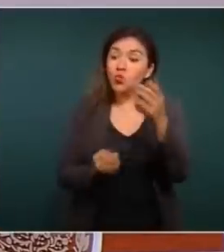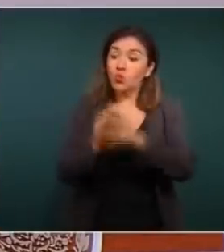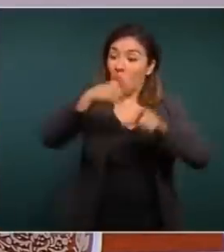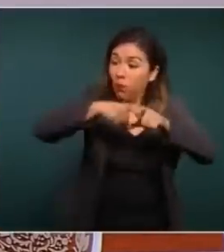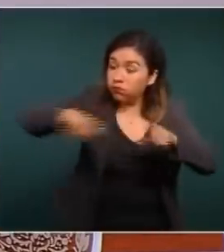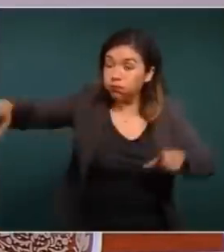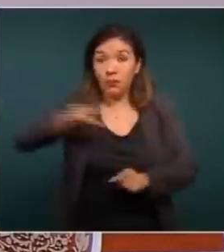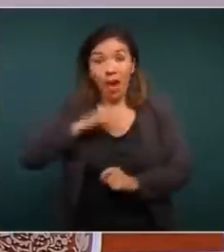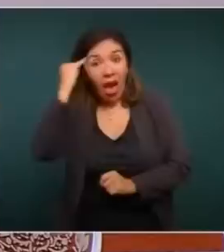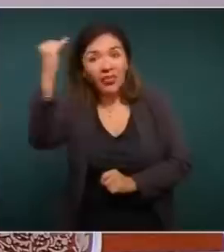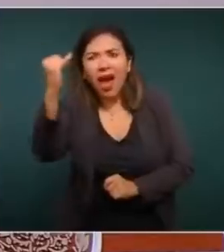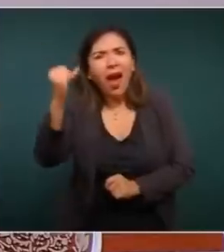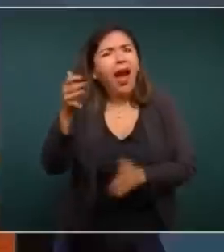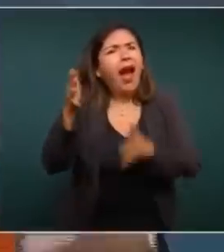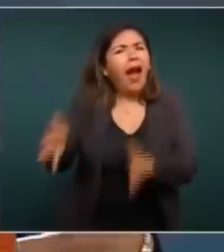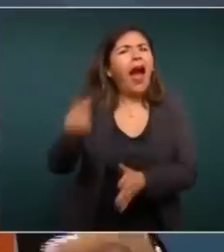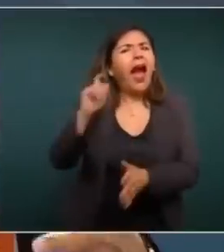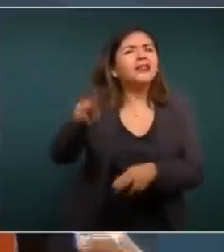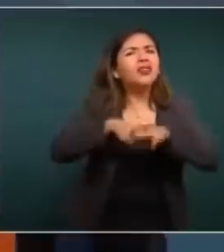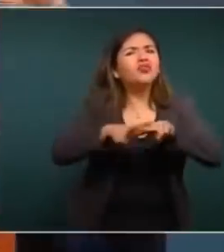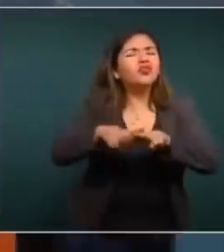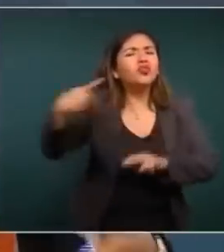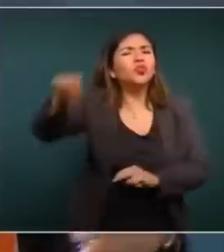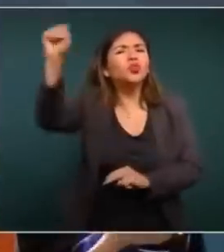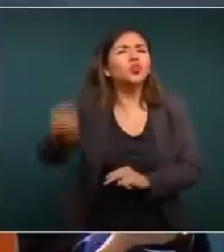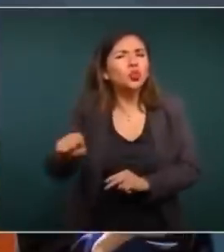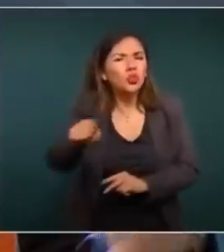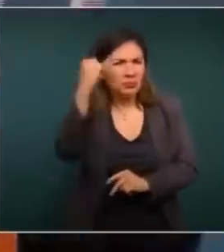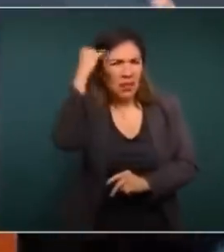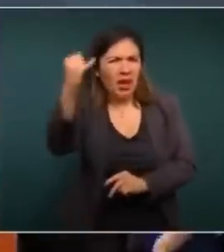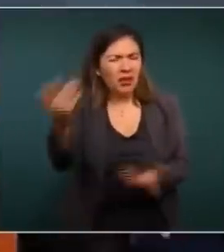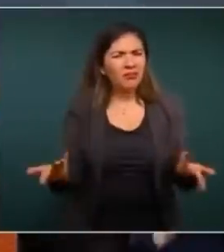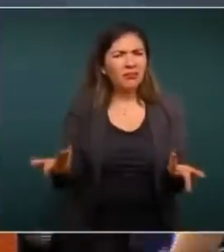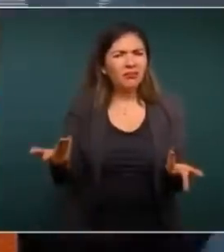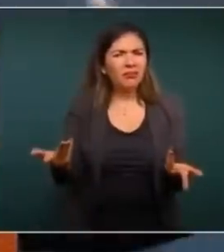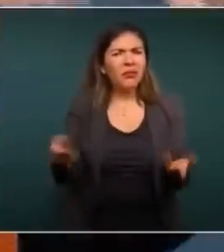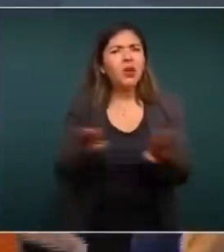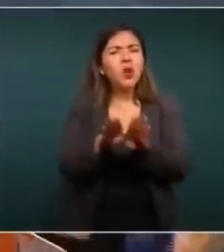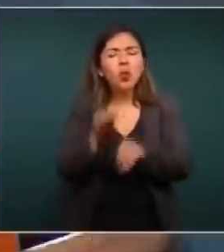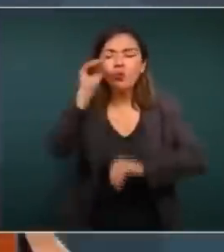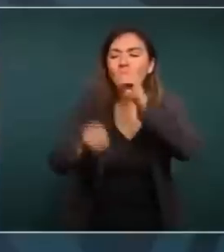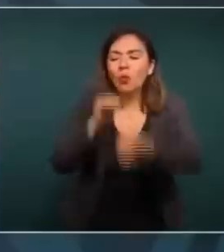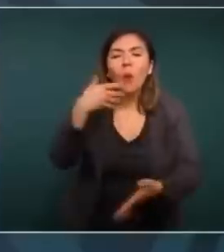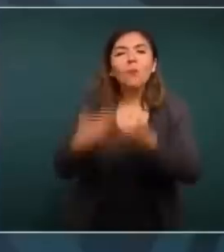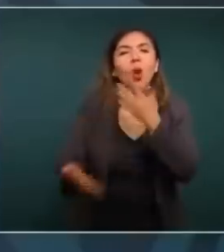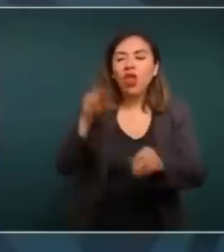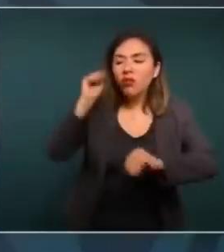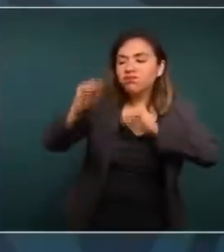es el ferrocarril del sudeste, vamos a imaginar que se está modernizando